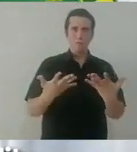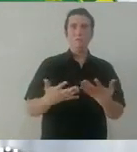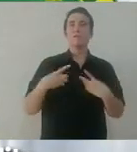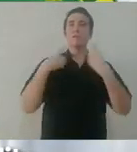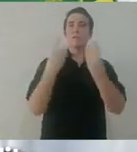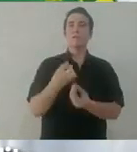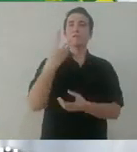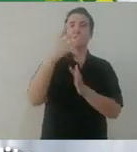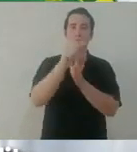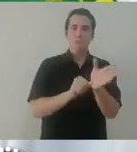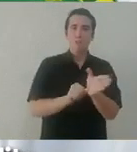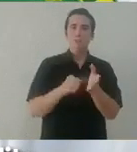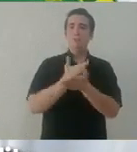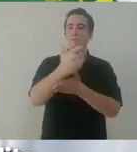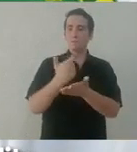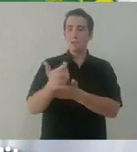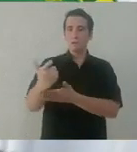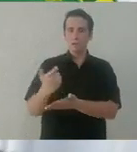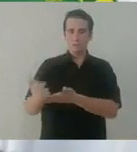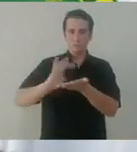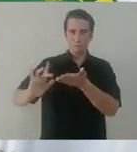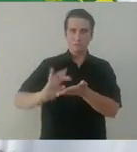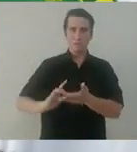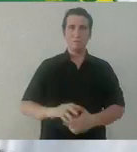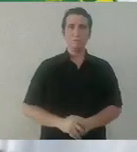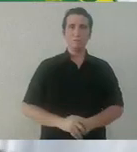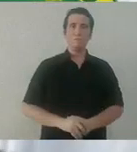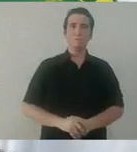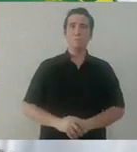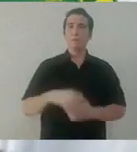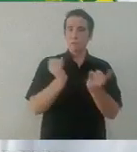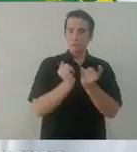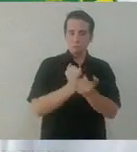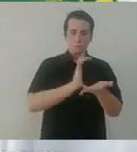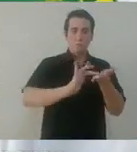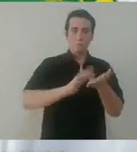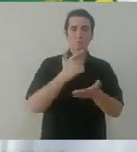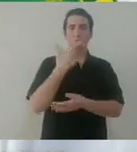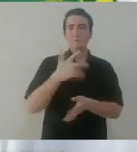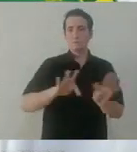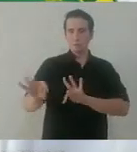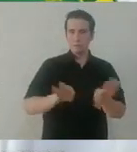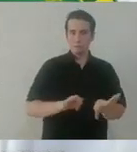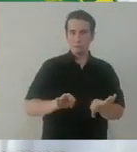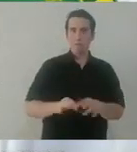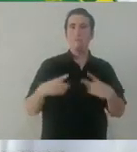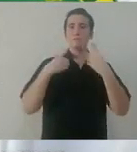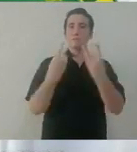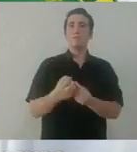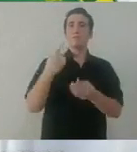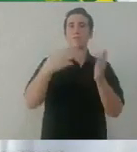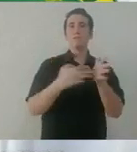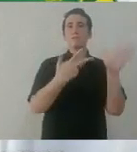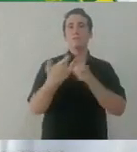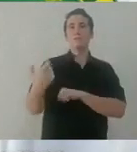empleo les daremos hasta tres años para pagar su crédito. Para apoyar a los que trabajan por su cuenta, estamos entregando 1.572